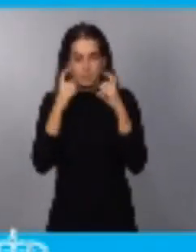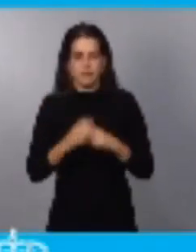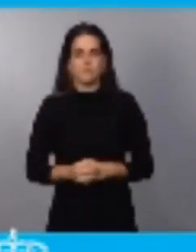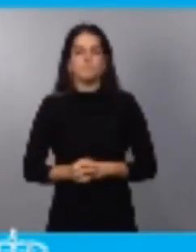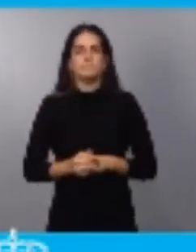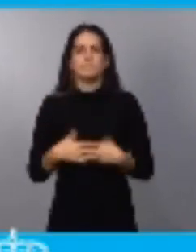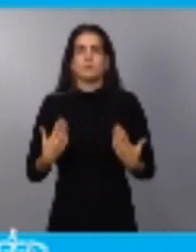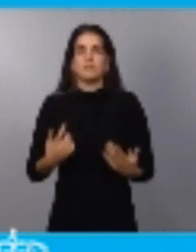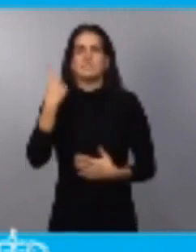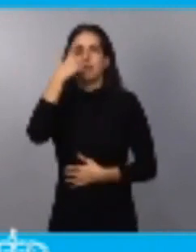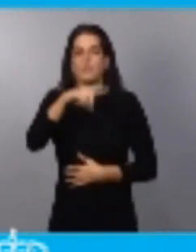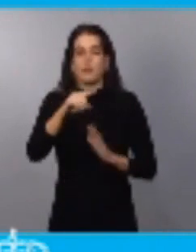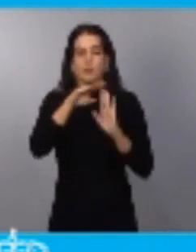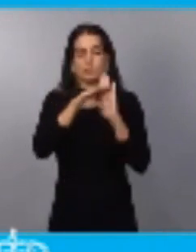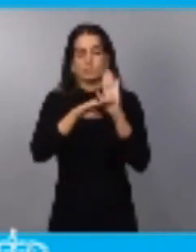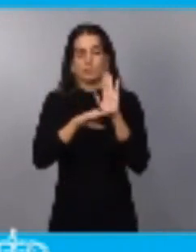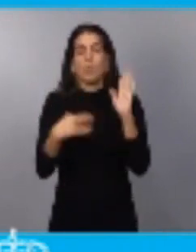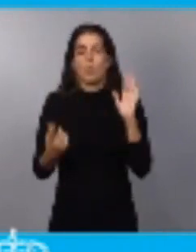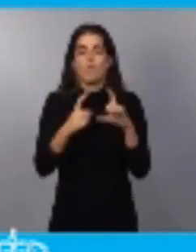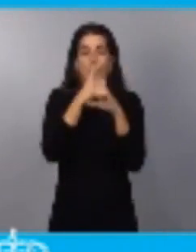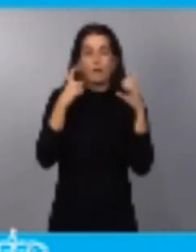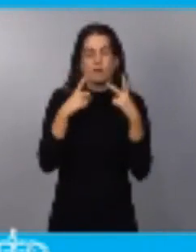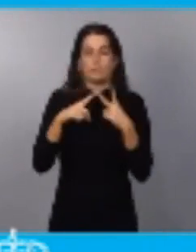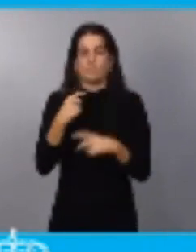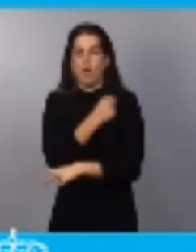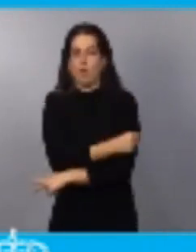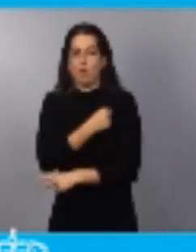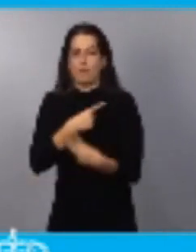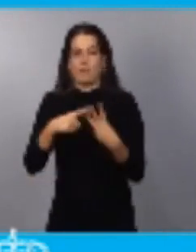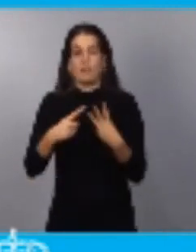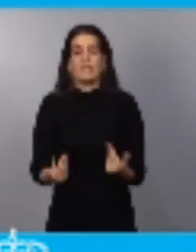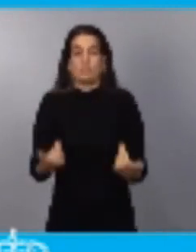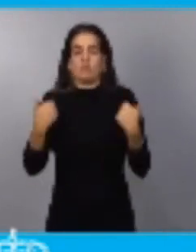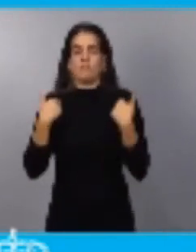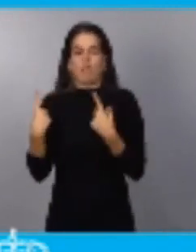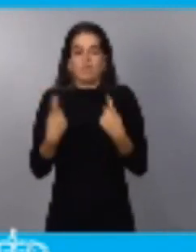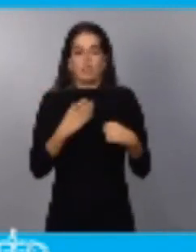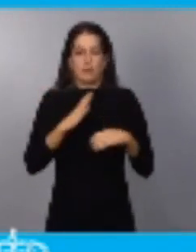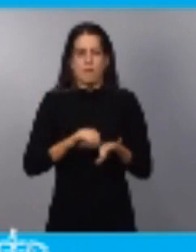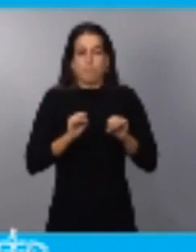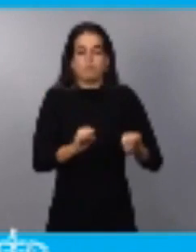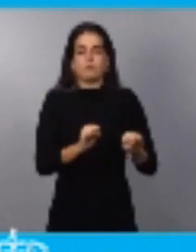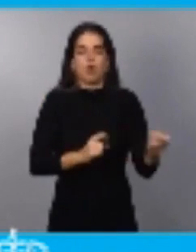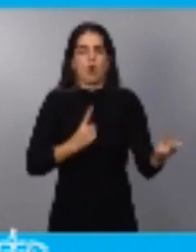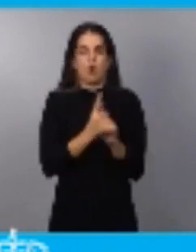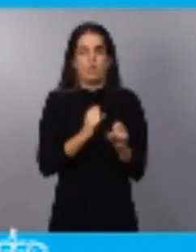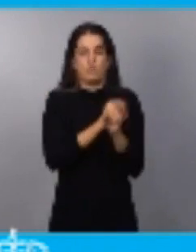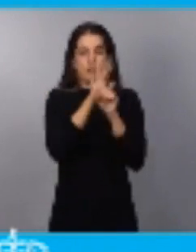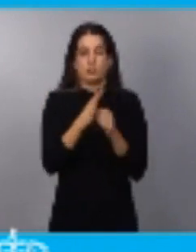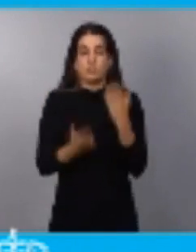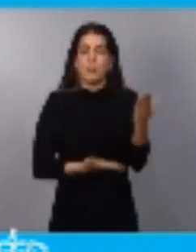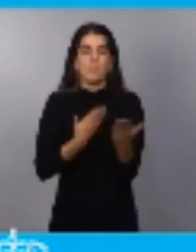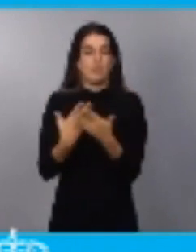receta, y es la mascarilla, es la vacunación, y es la responsabilidad. Y en ese sentido me gustaría pedir a todos mis compatriotas que